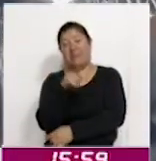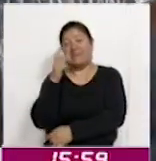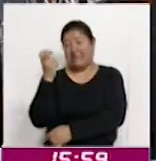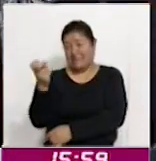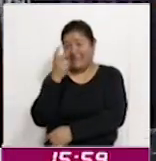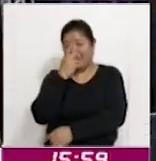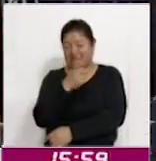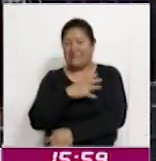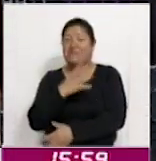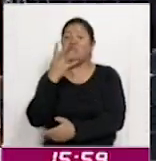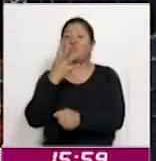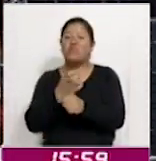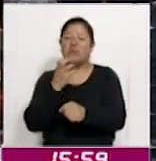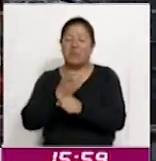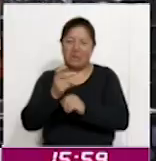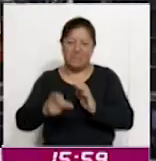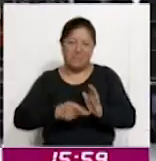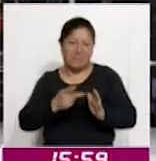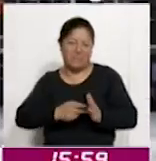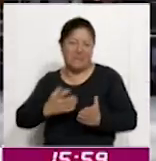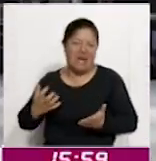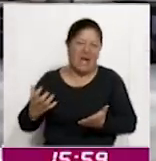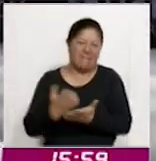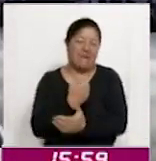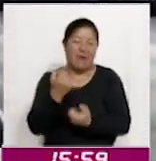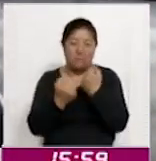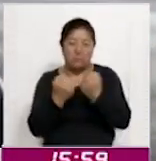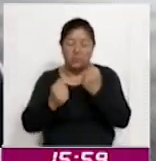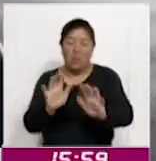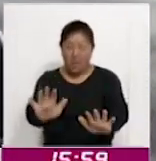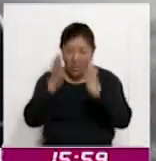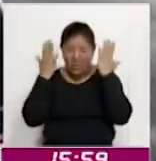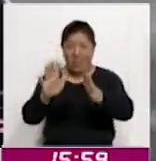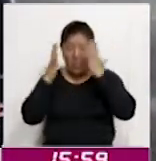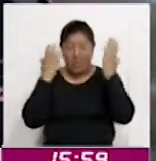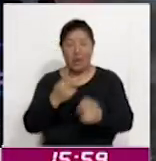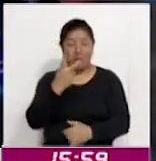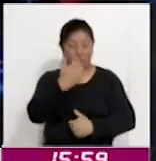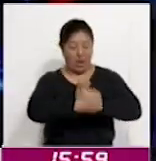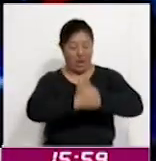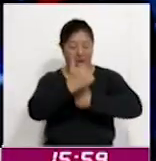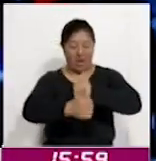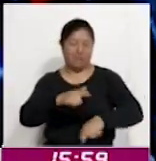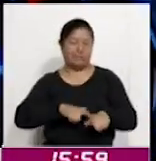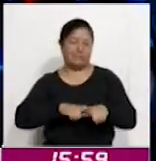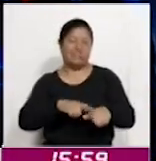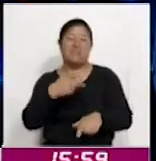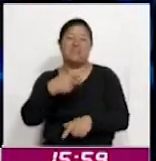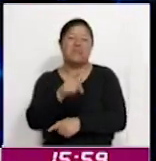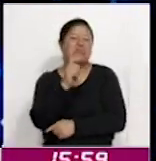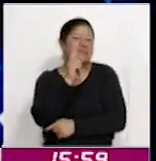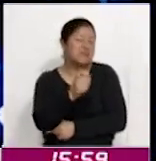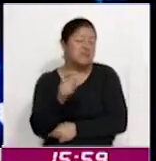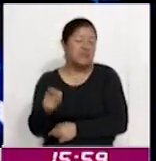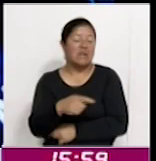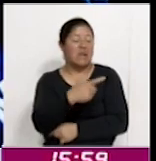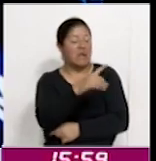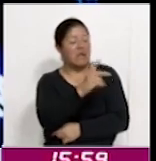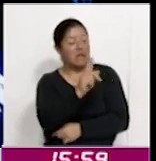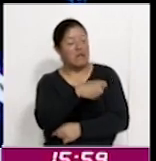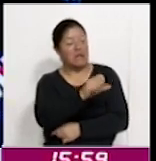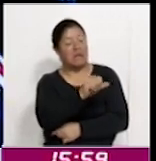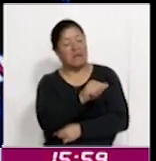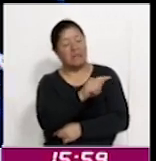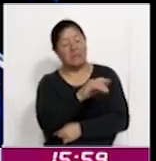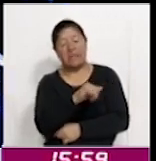aseguró su cuarto campeonato de Fórmula 1 con dos carreras todavía por disputarse. Sin embargo, eso no significa que Qatar y Abu Dhabi no regalarán